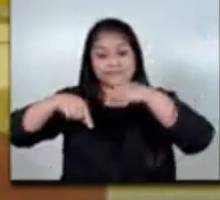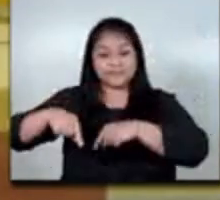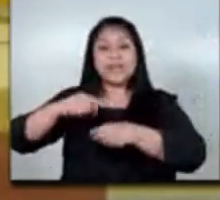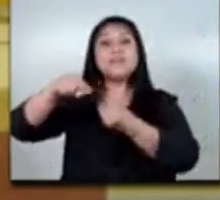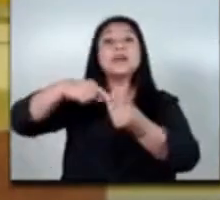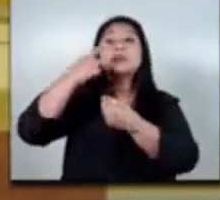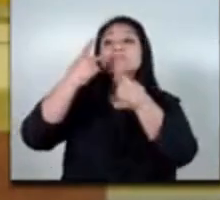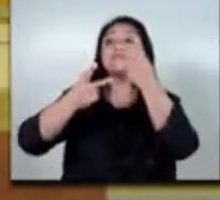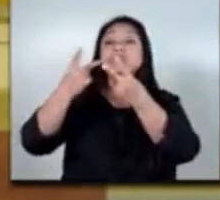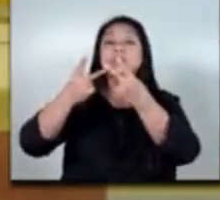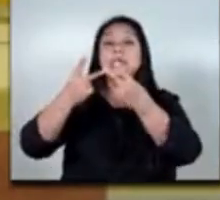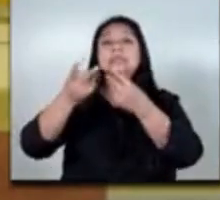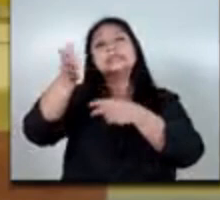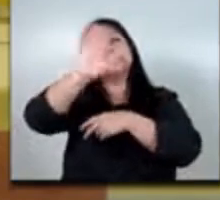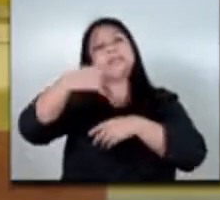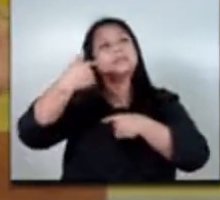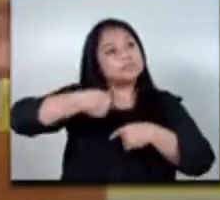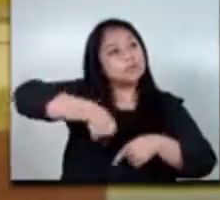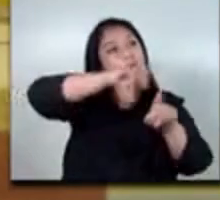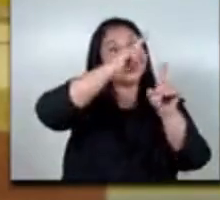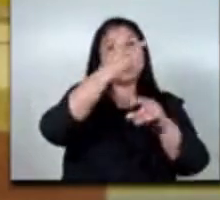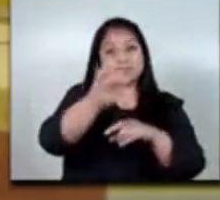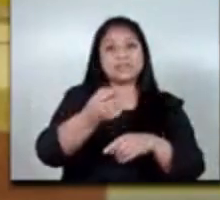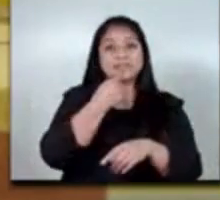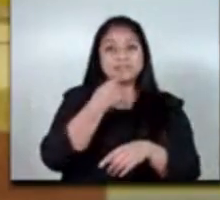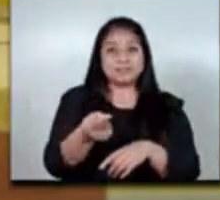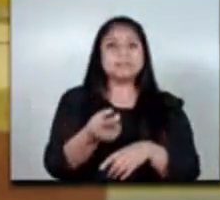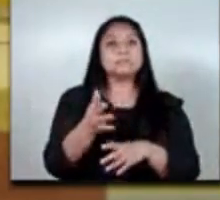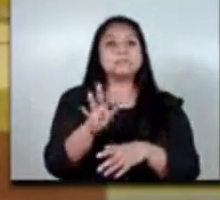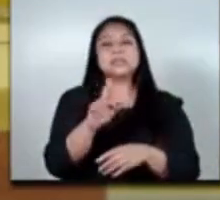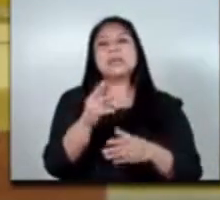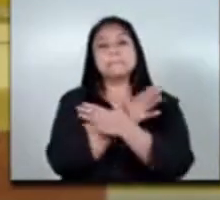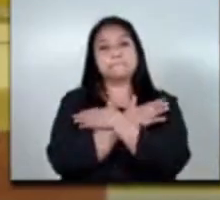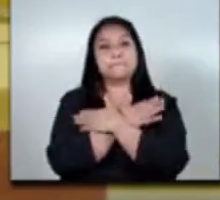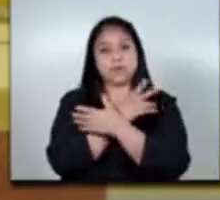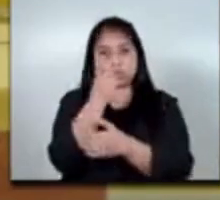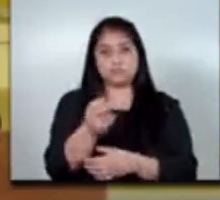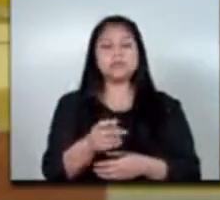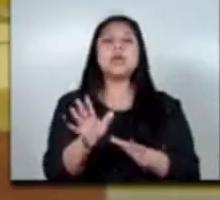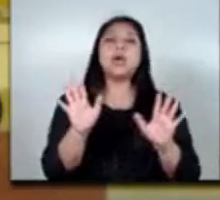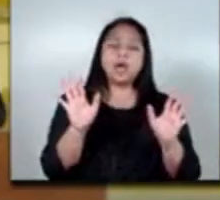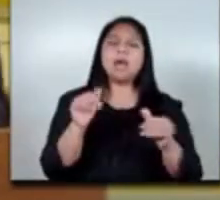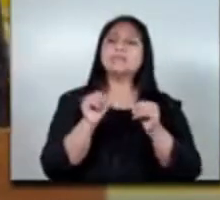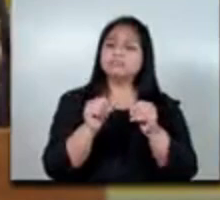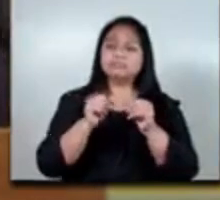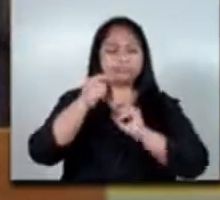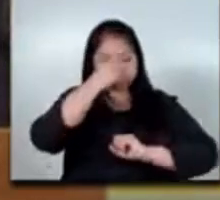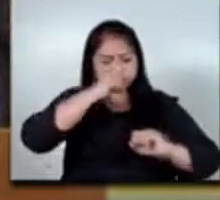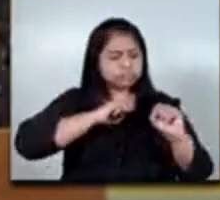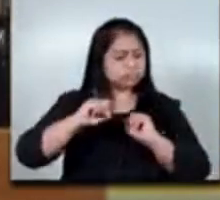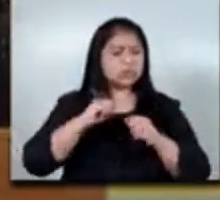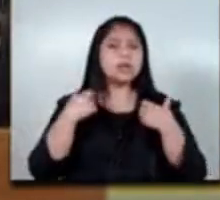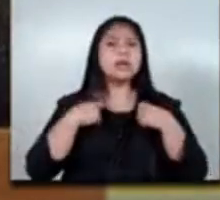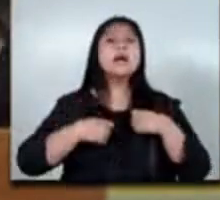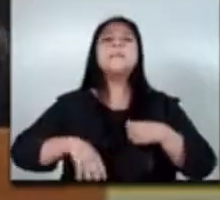y se va próximamente según me dice el ministro en mayo otra vez a seguir trabajando a generar